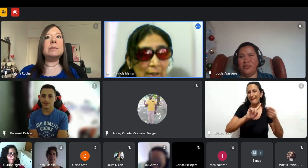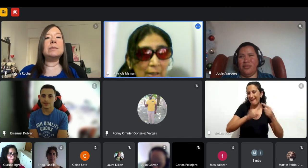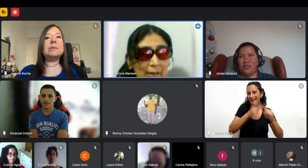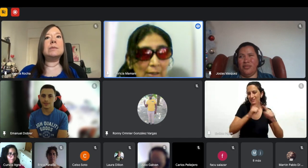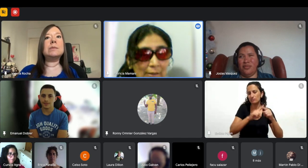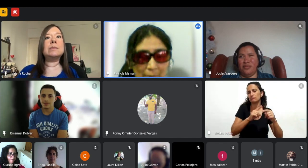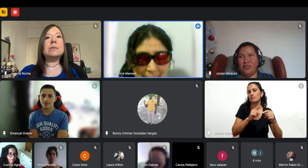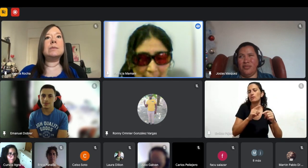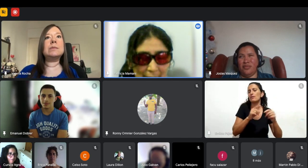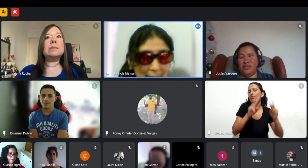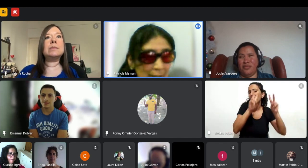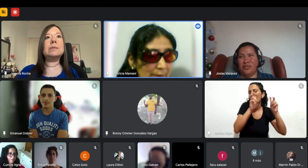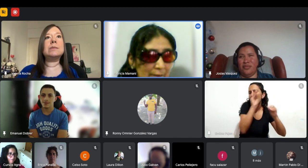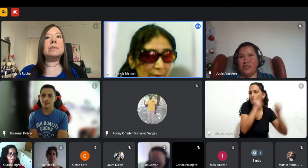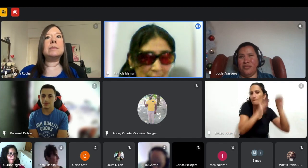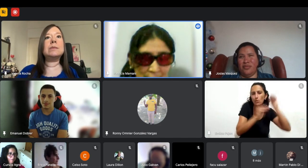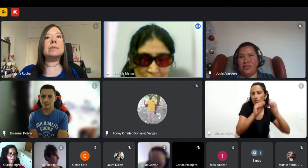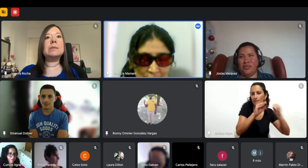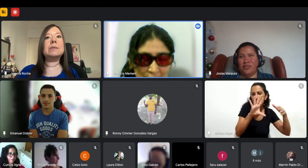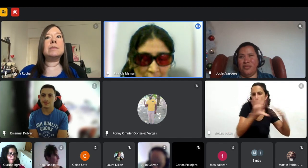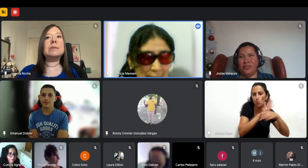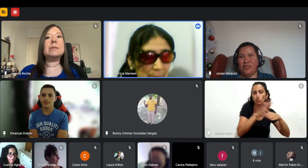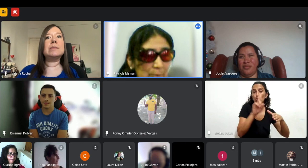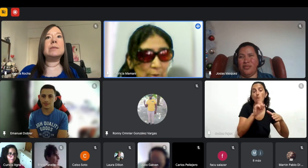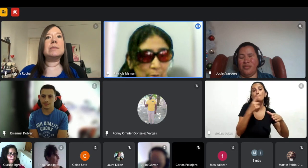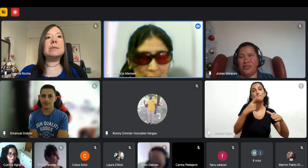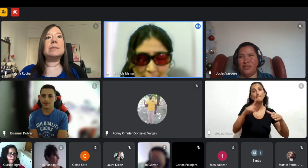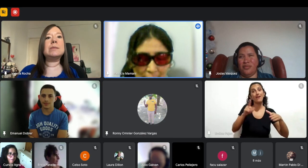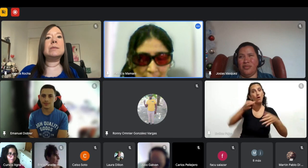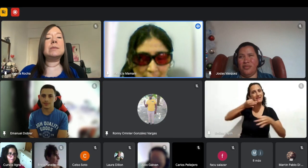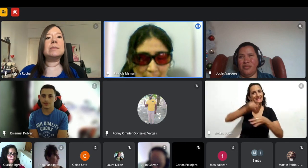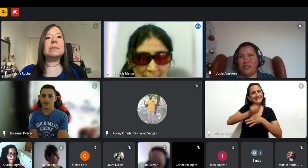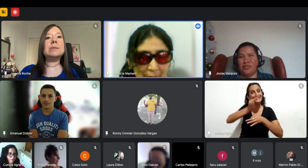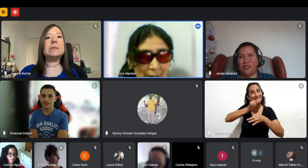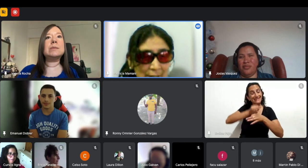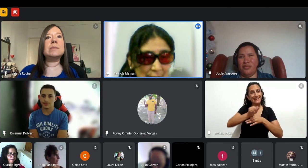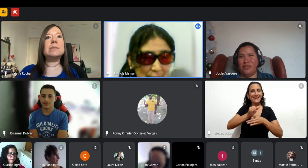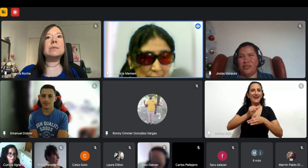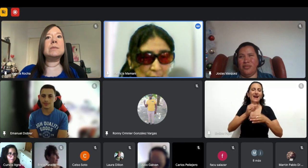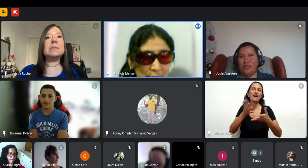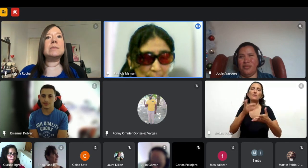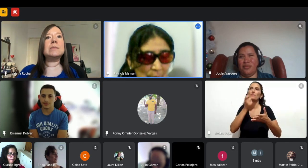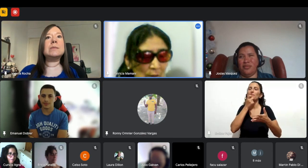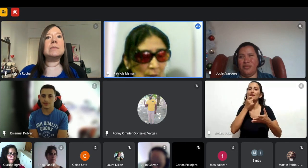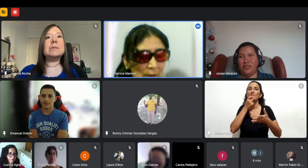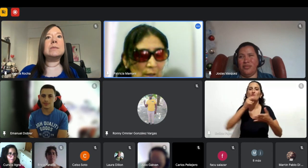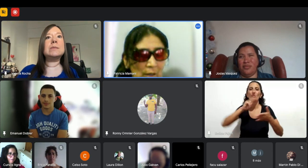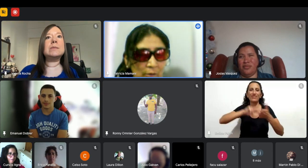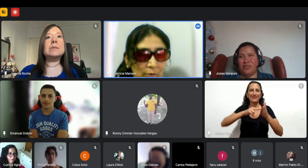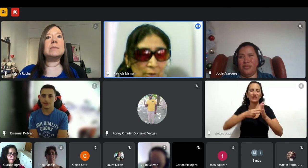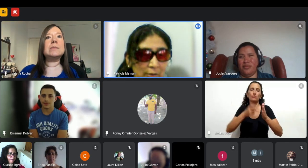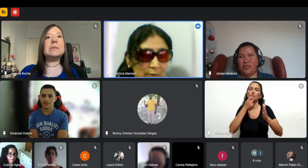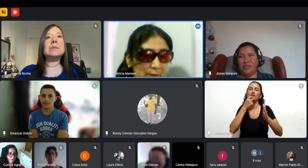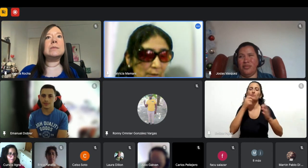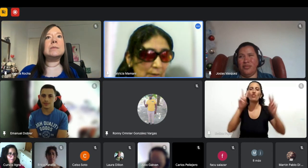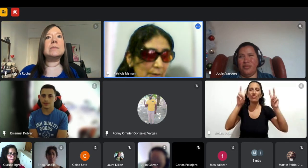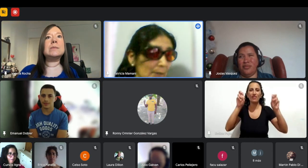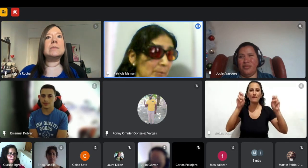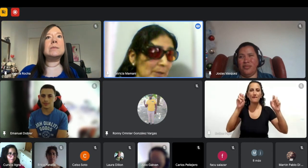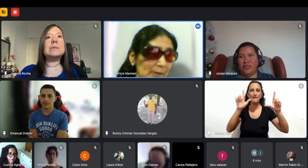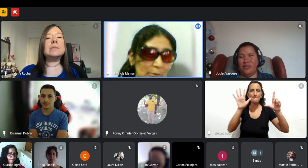sí para dar clases de tecnología por el uso de lectores de pantalla y todo entonces